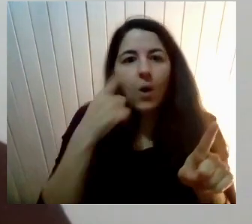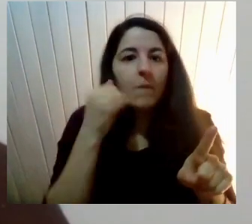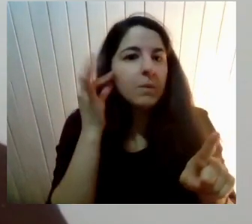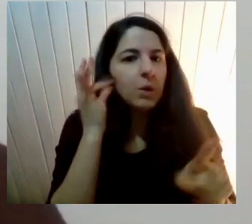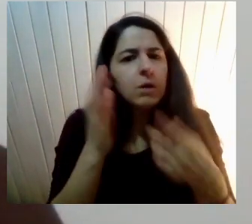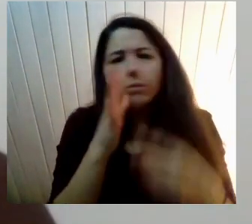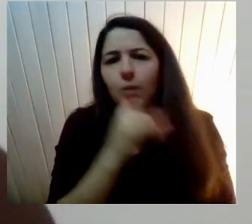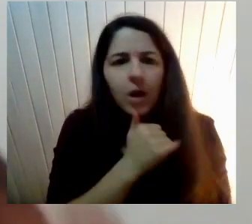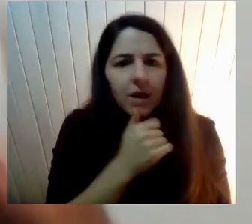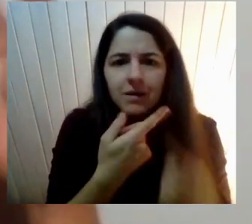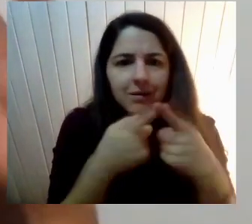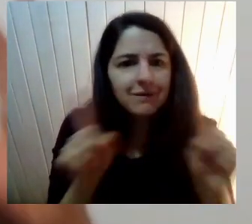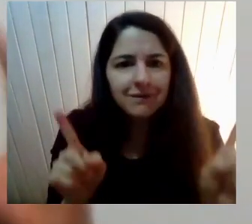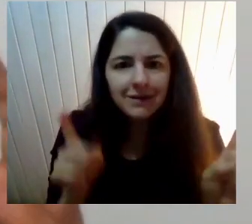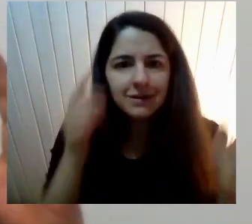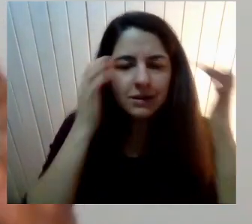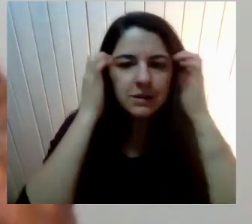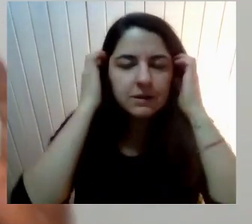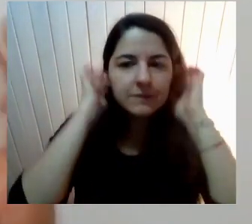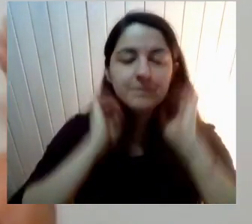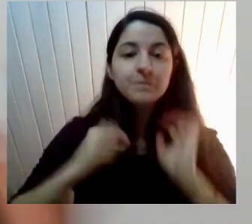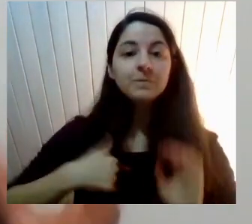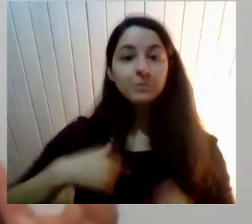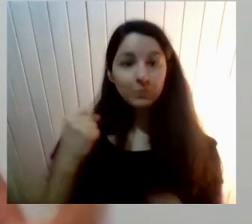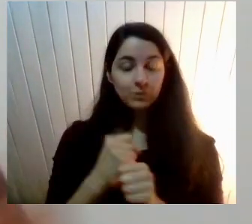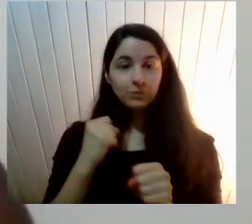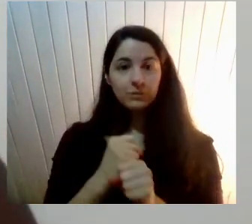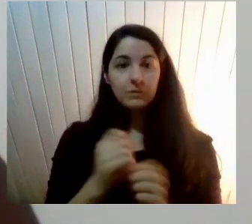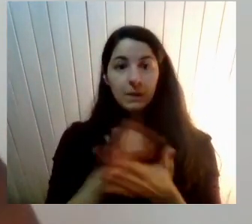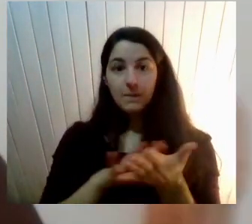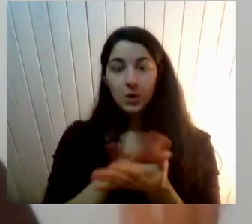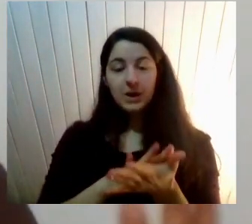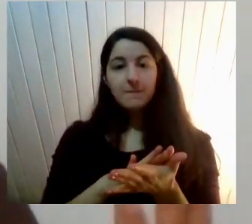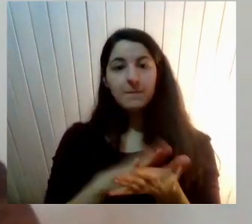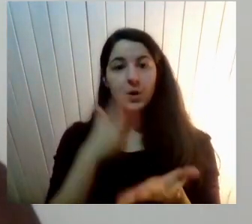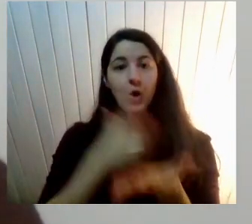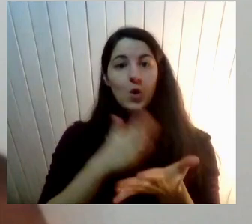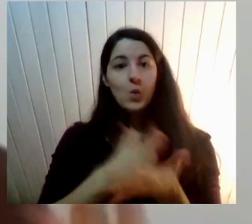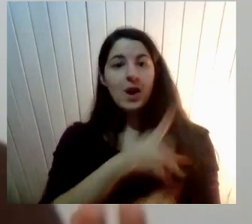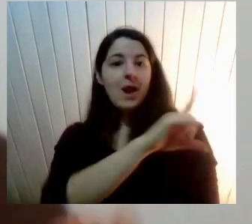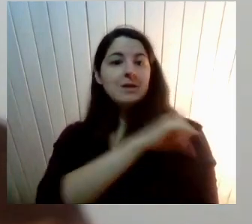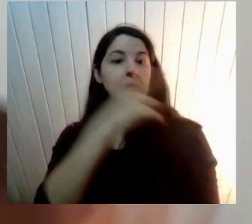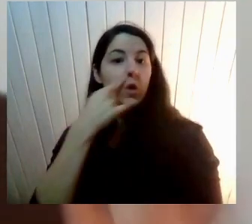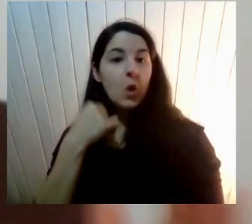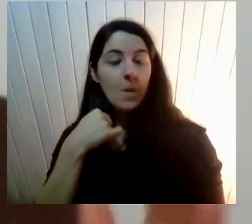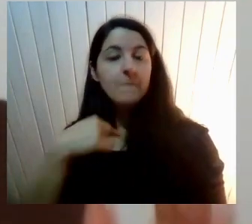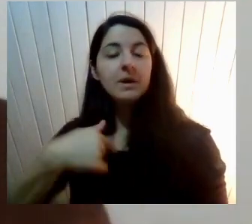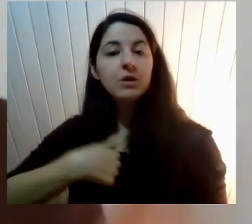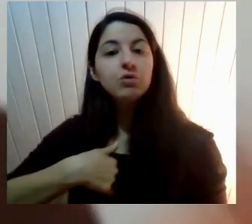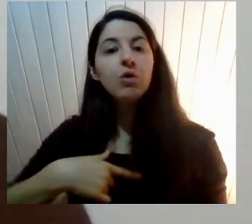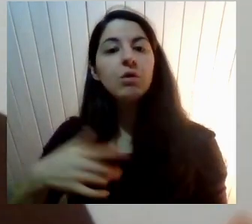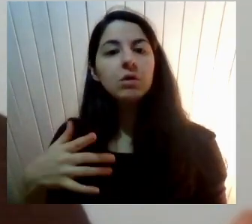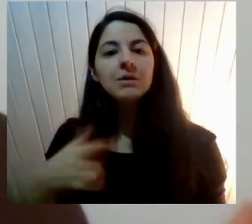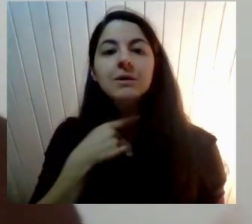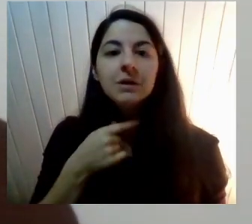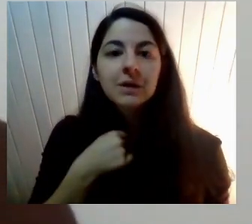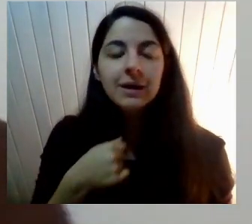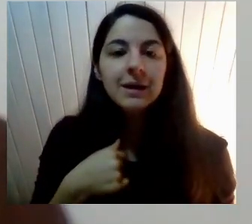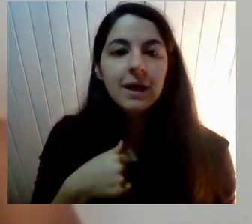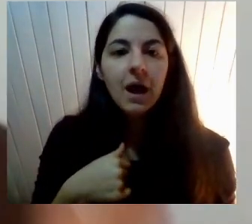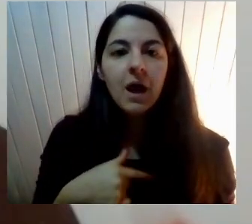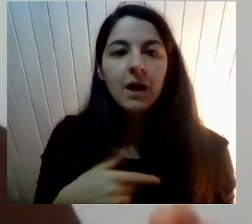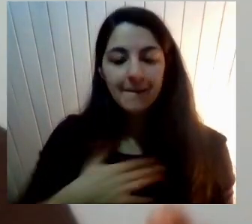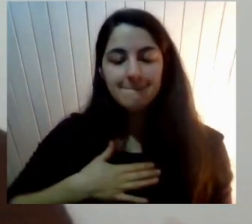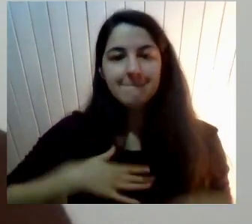Yo trataba de hacer De mi sala Un espacio De contención Para la diferencia Entonces mi sala Estaba prohibido Hacer